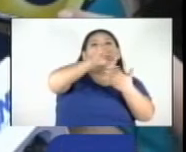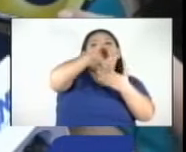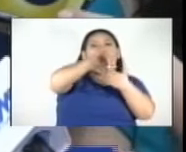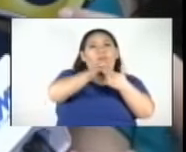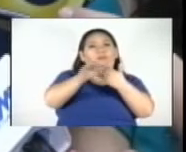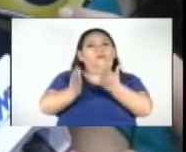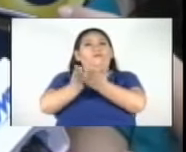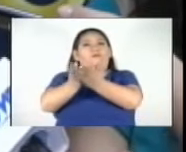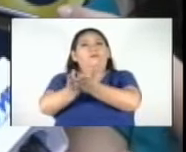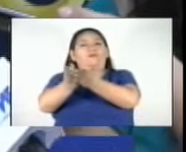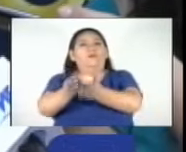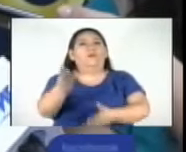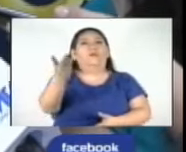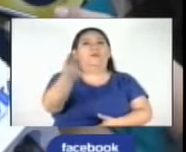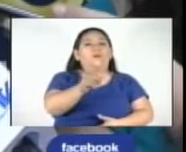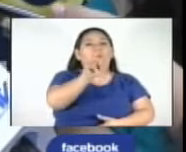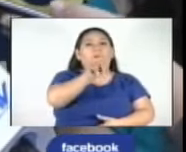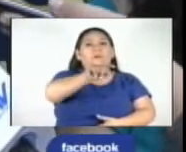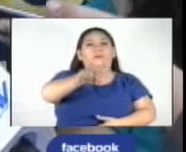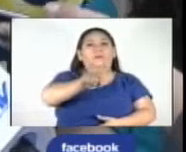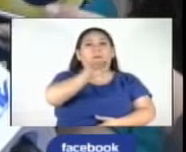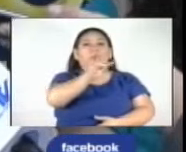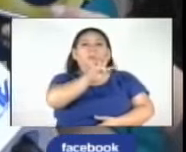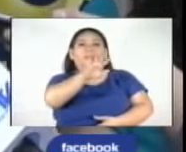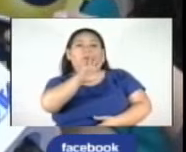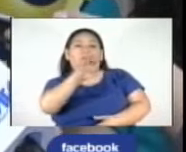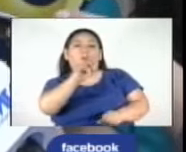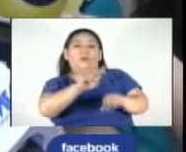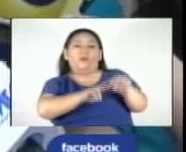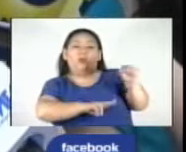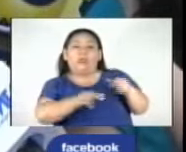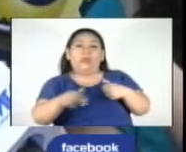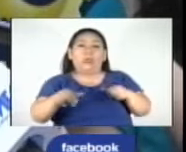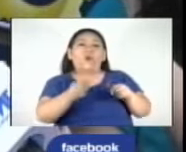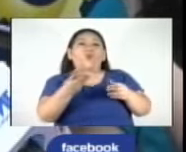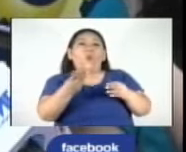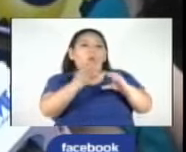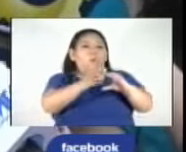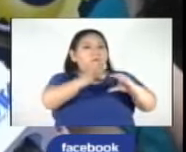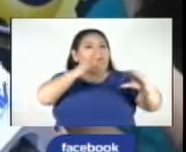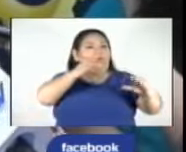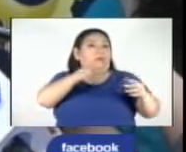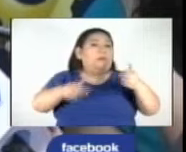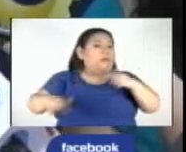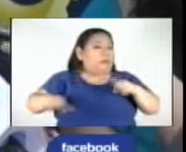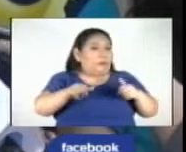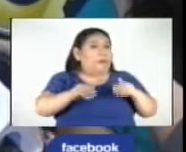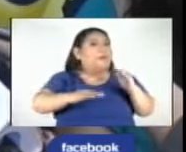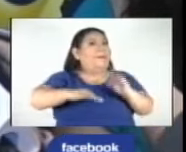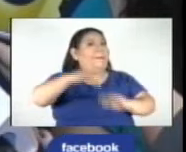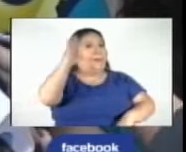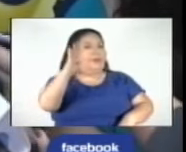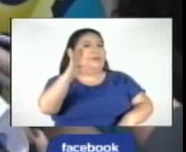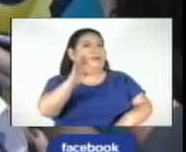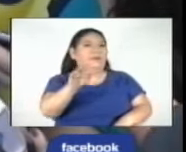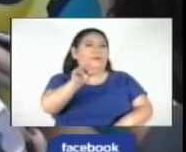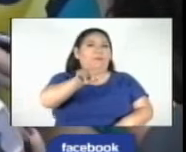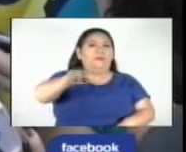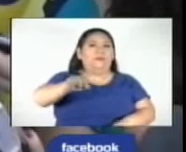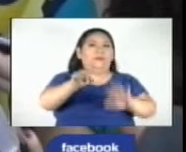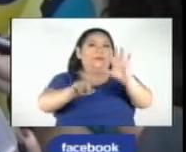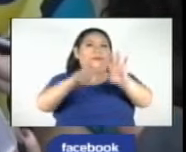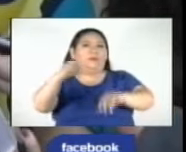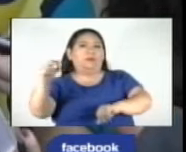del ferry cobraba aproximadamente 1,450, dependiendo del contenedor en adelante. O sea que podrían haber contenedores de 1